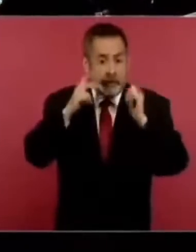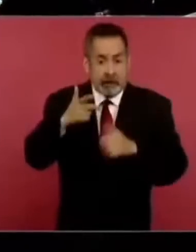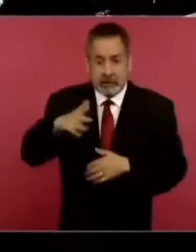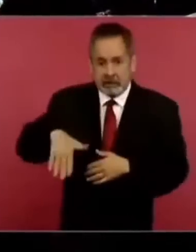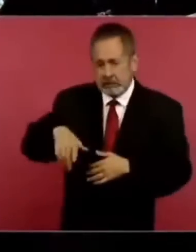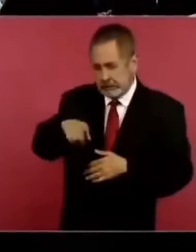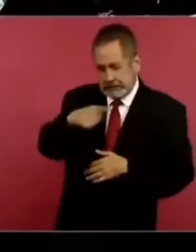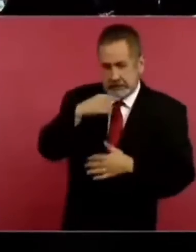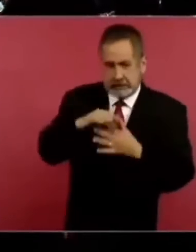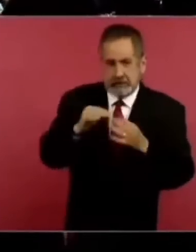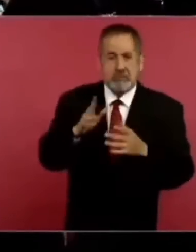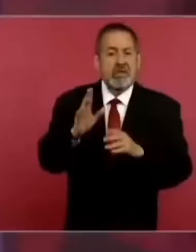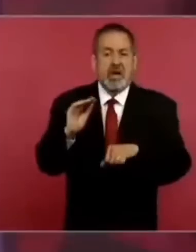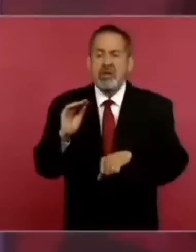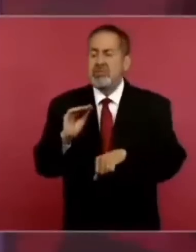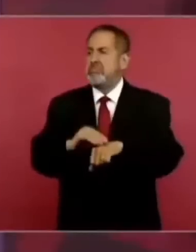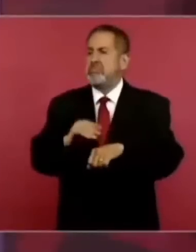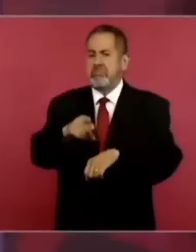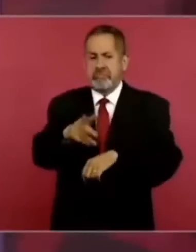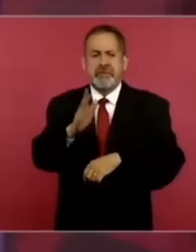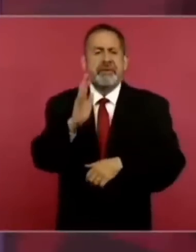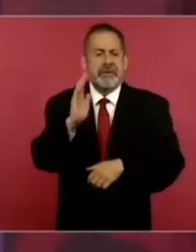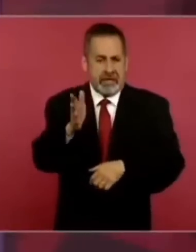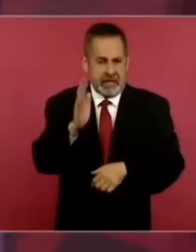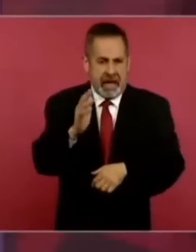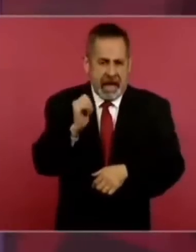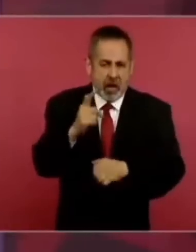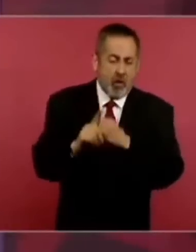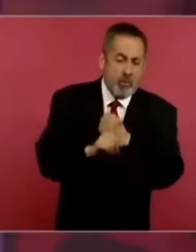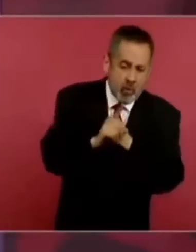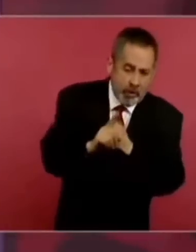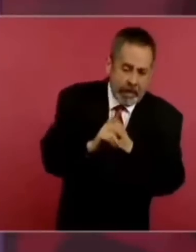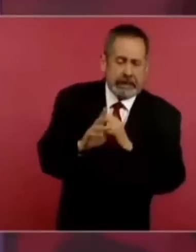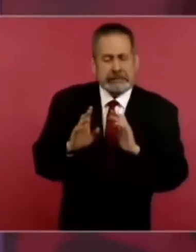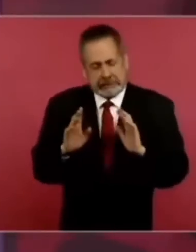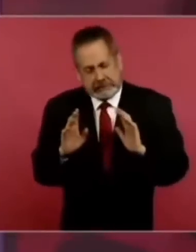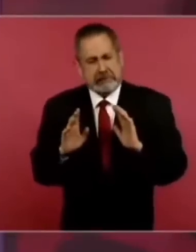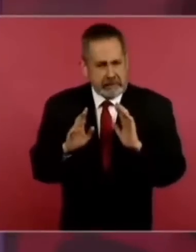mencionando, hemos tenido algún problema, pero ya